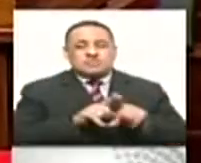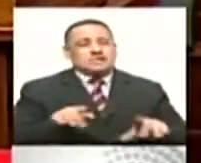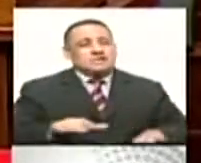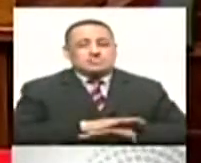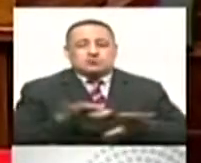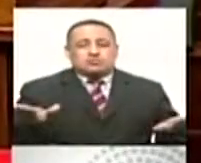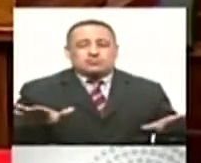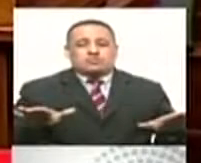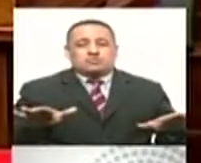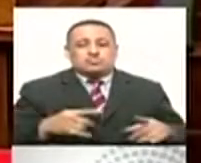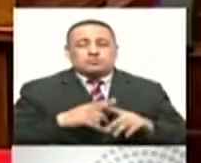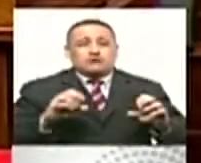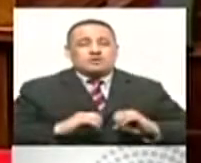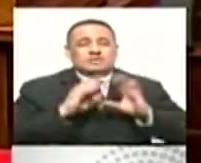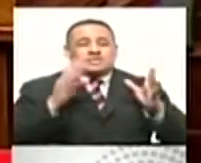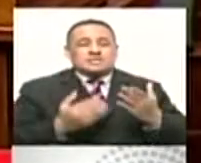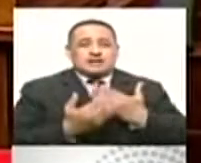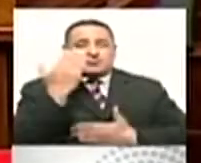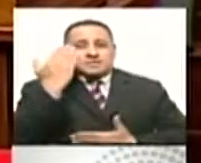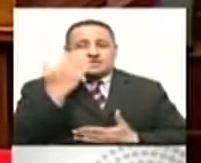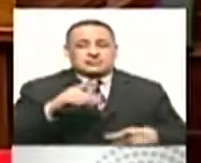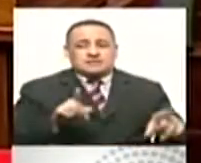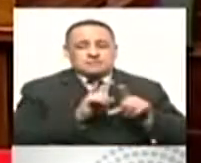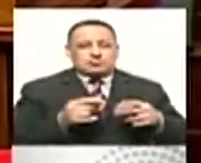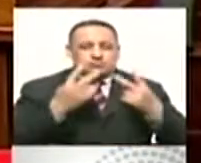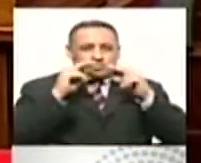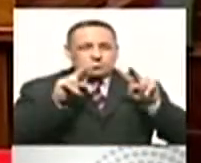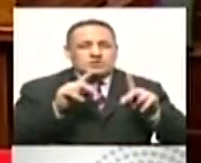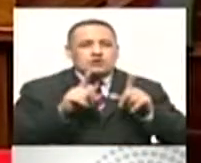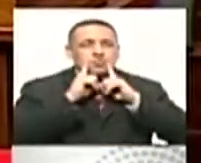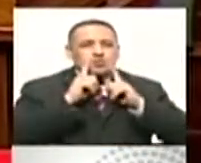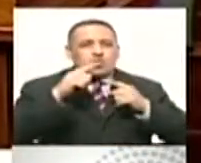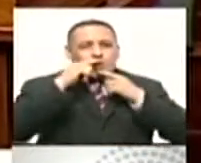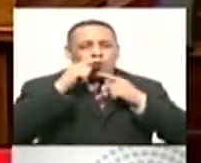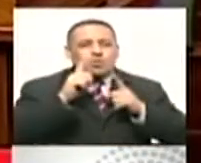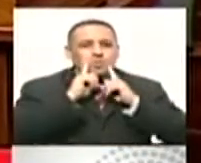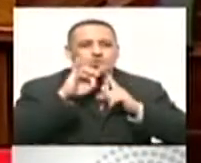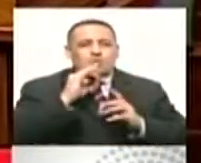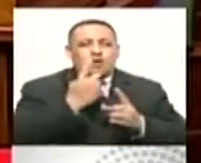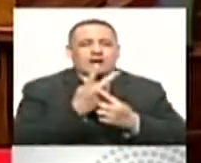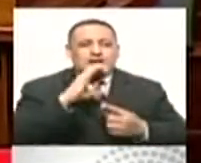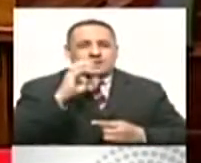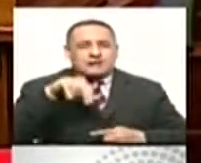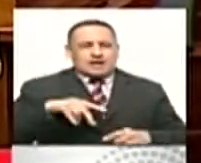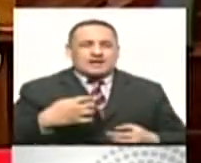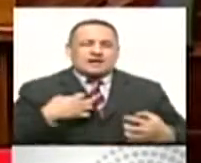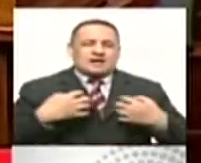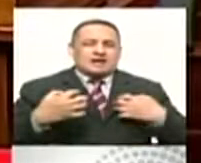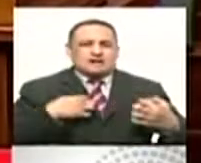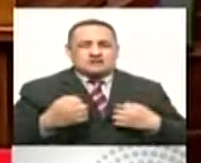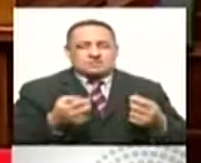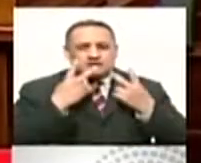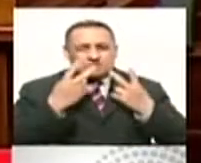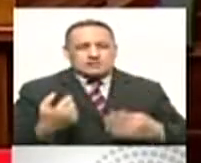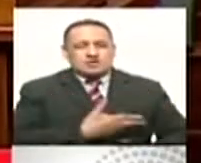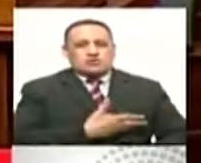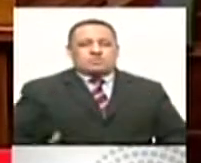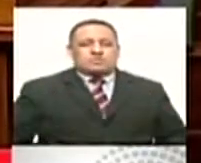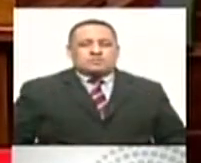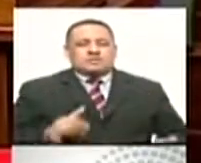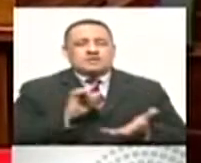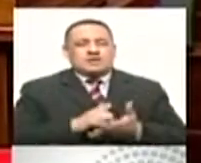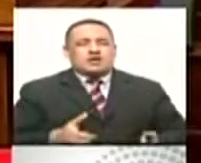Panamericana. Entonces es responsabilidad, Fernando, del gobierno y de los